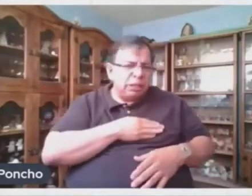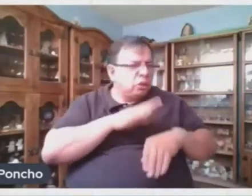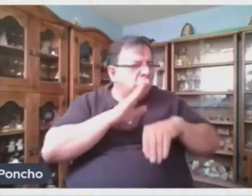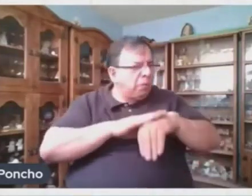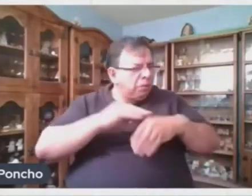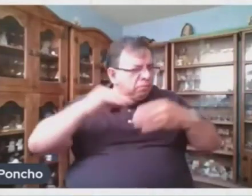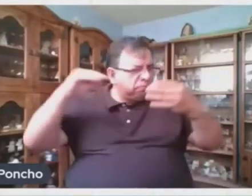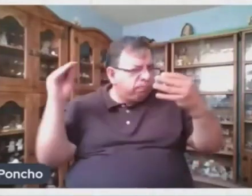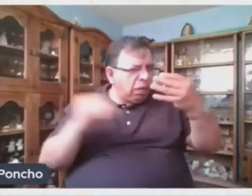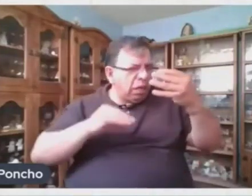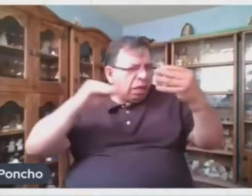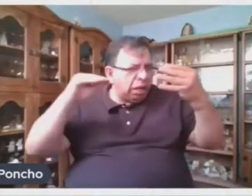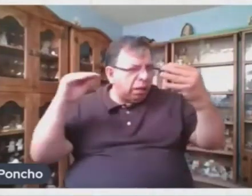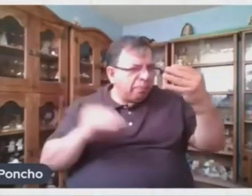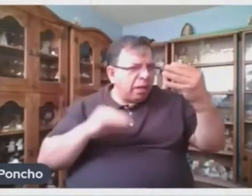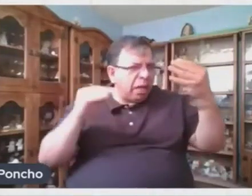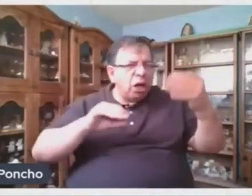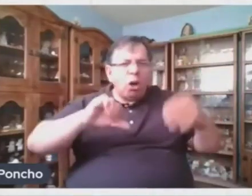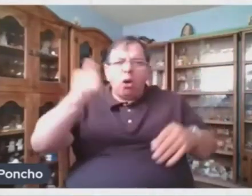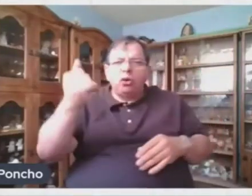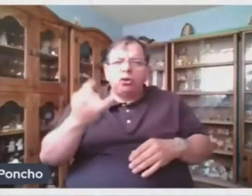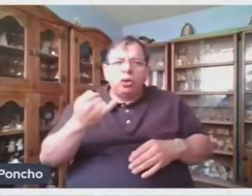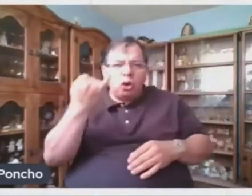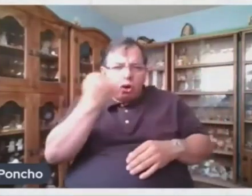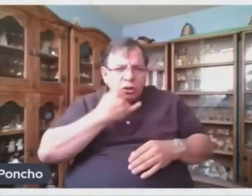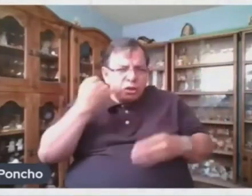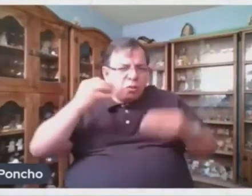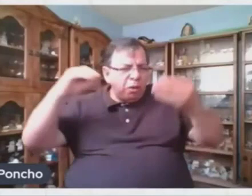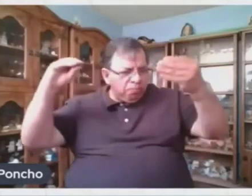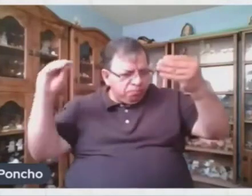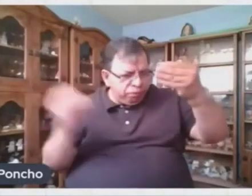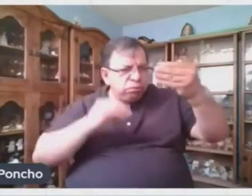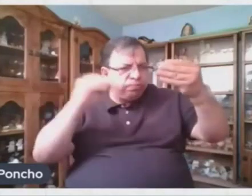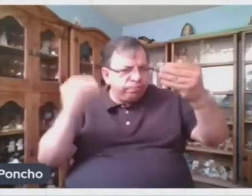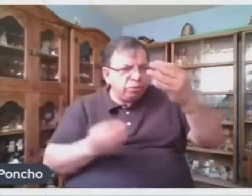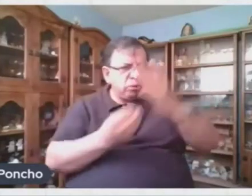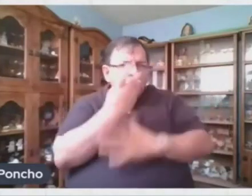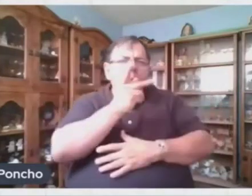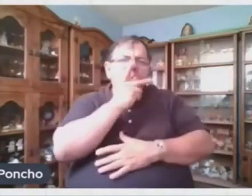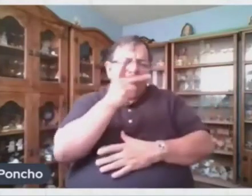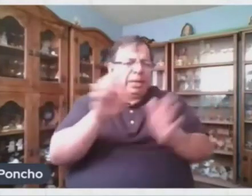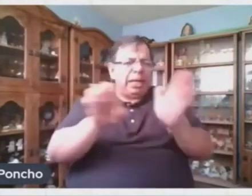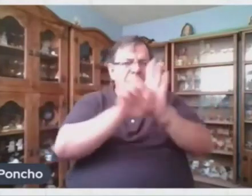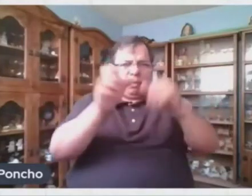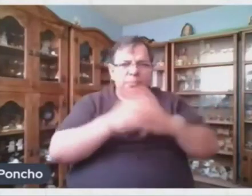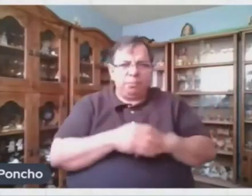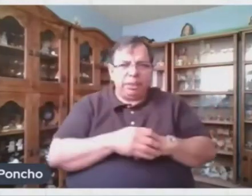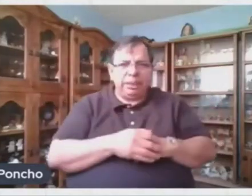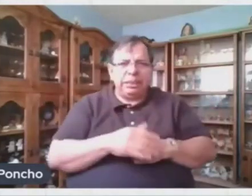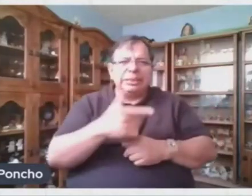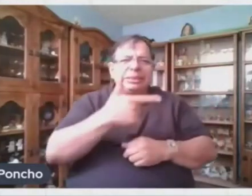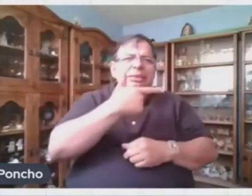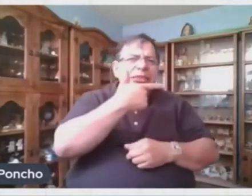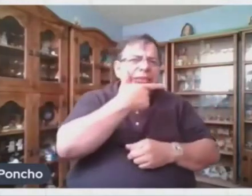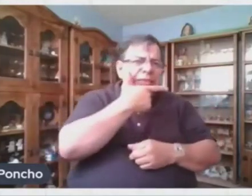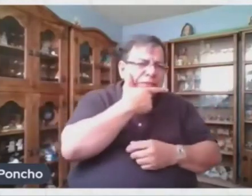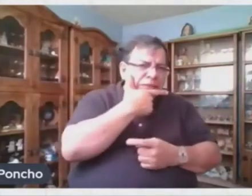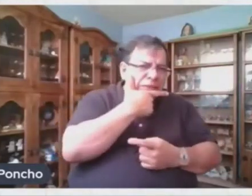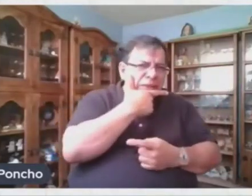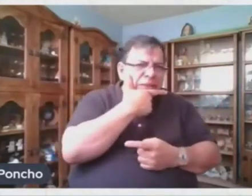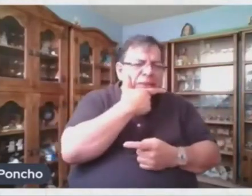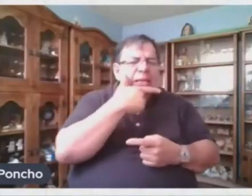Con otros tipos de idiomas Y con otras palabras Por ejemplo En el inglés El